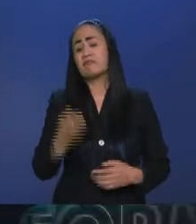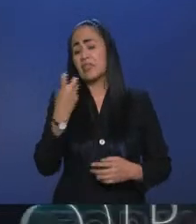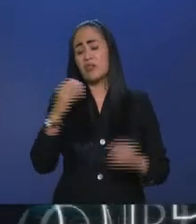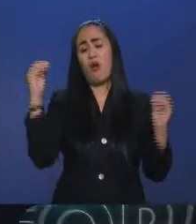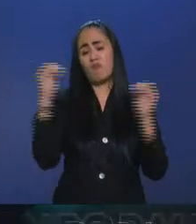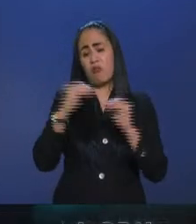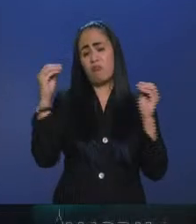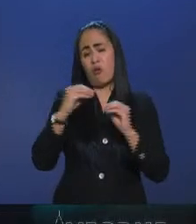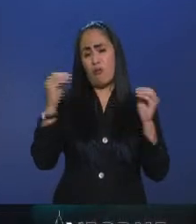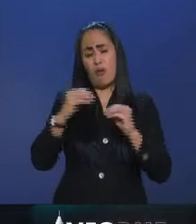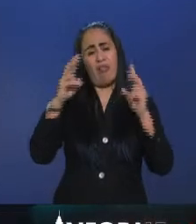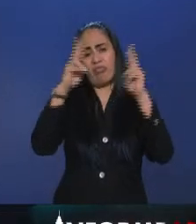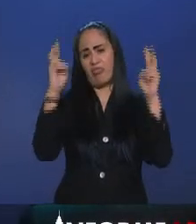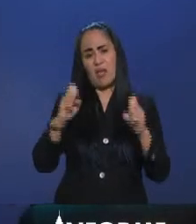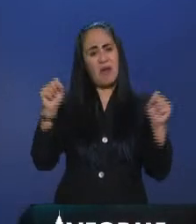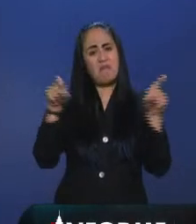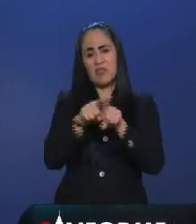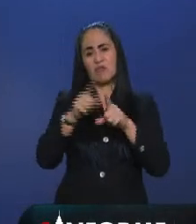narrativa